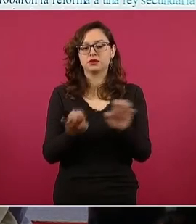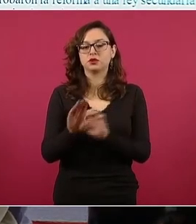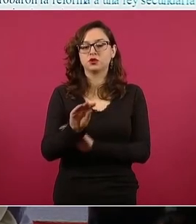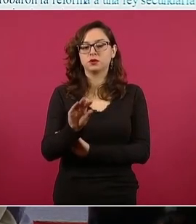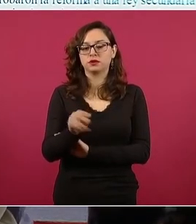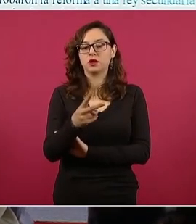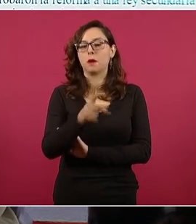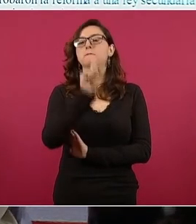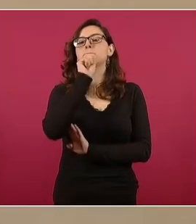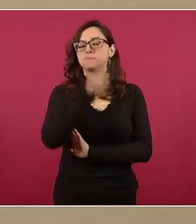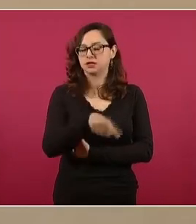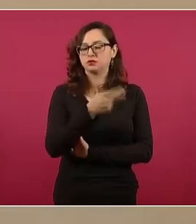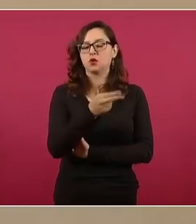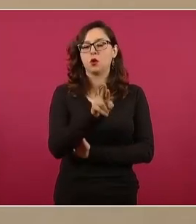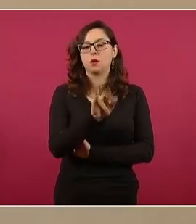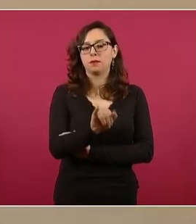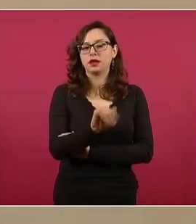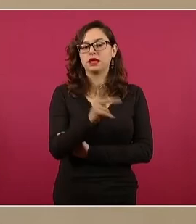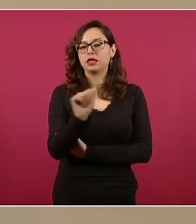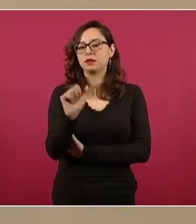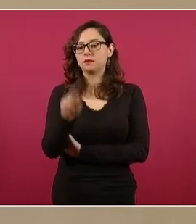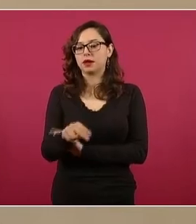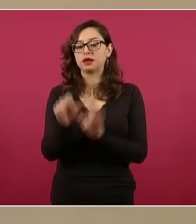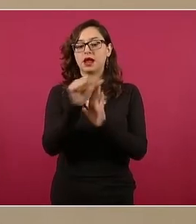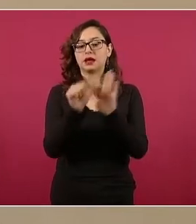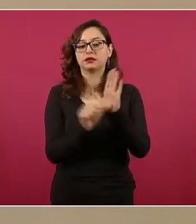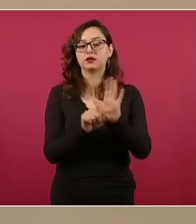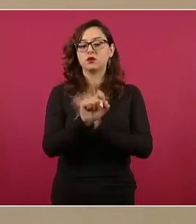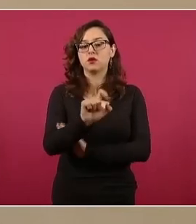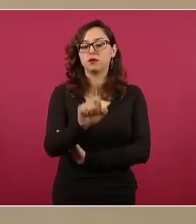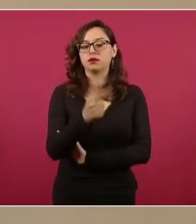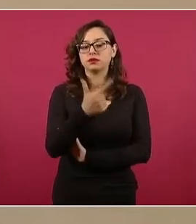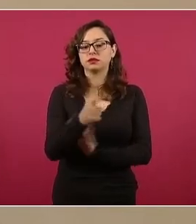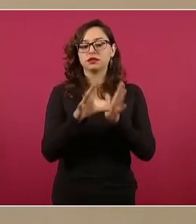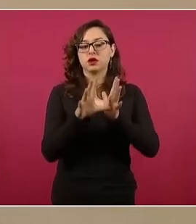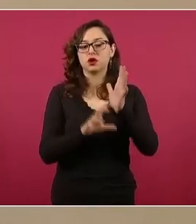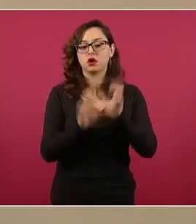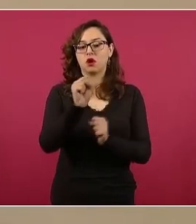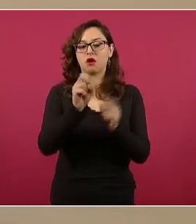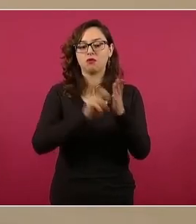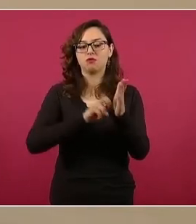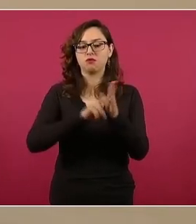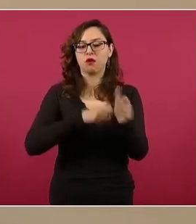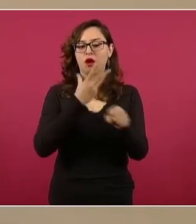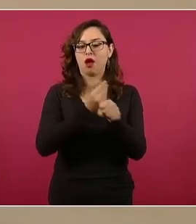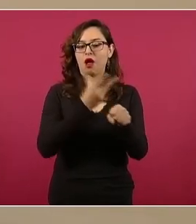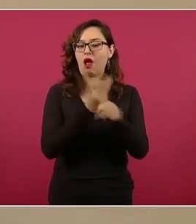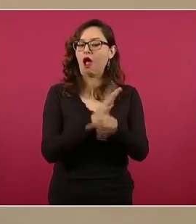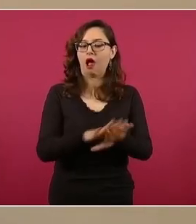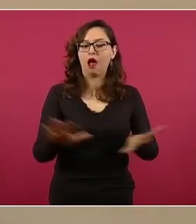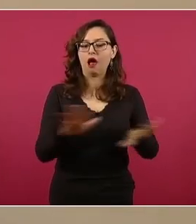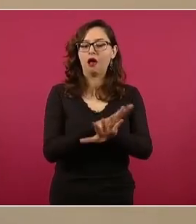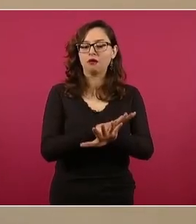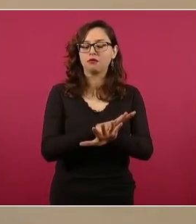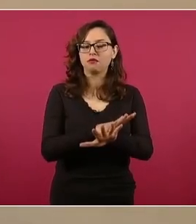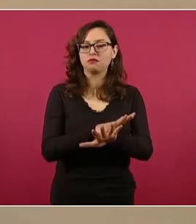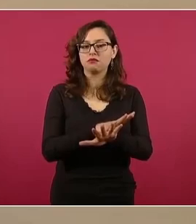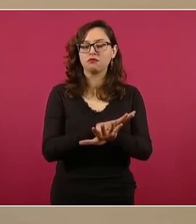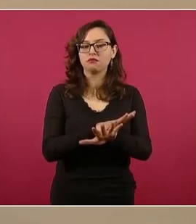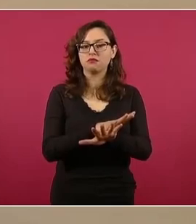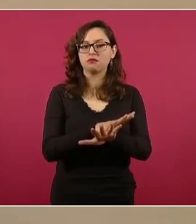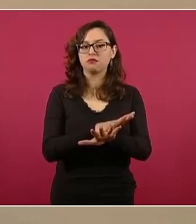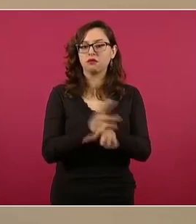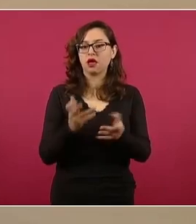el PRI y el PAN modificaron el artículo 27 constitucional para poner a la venta